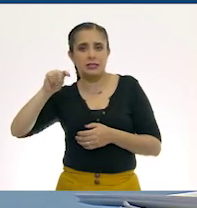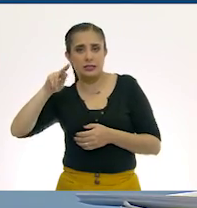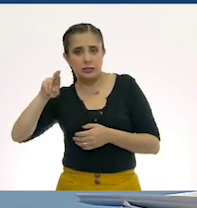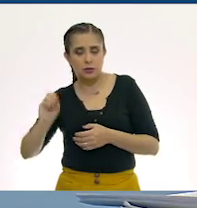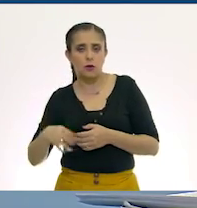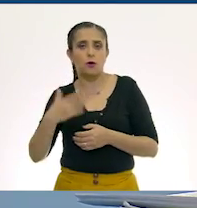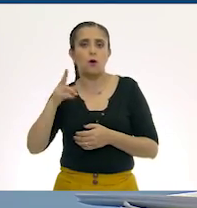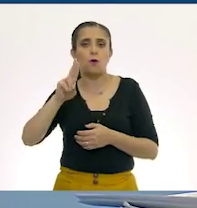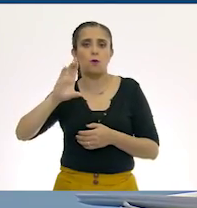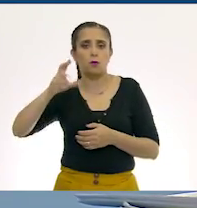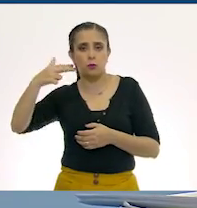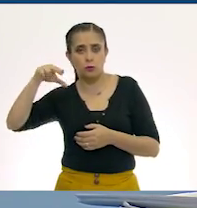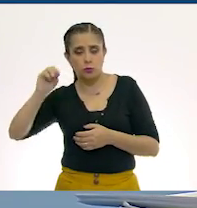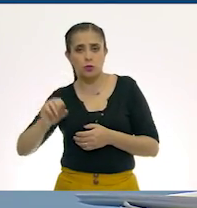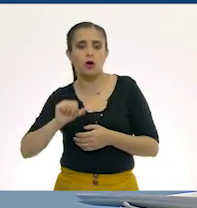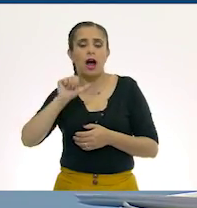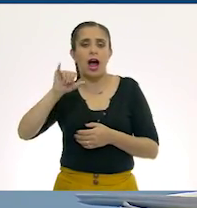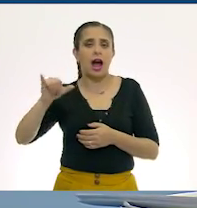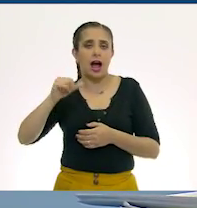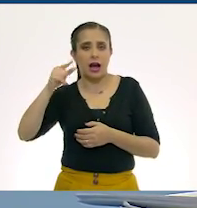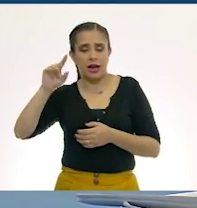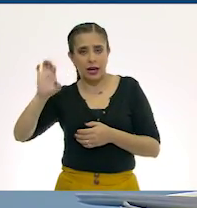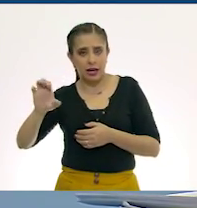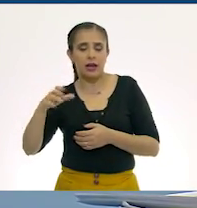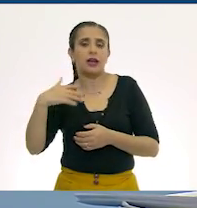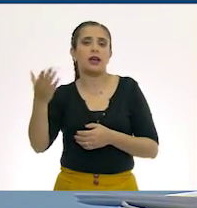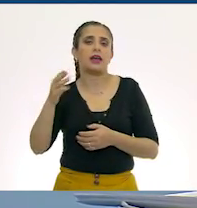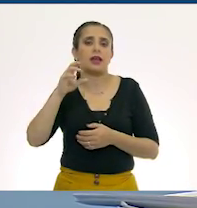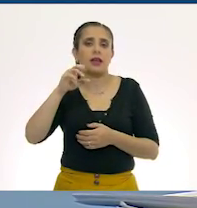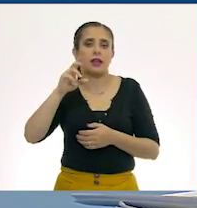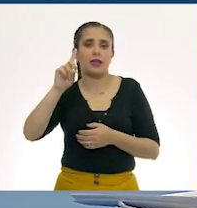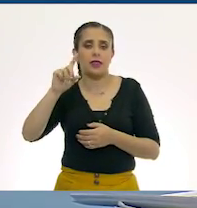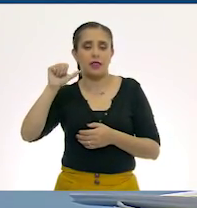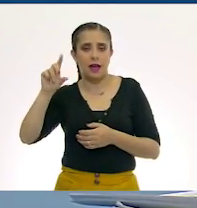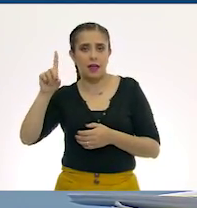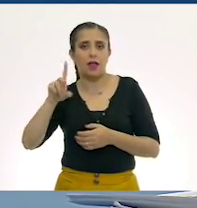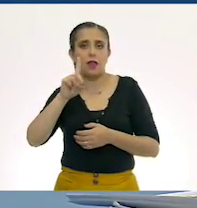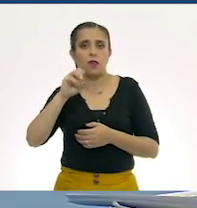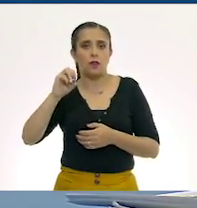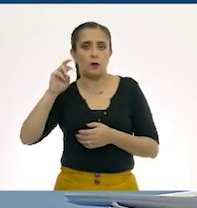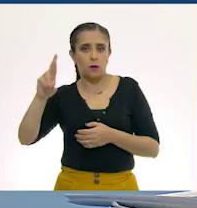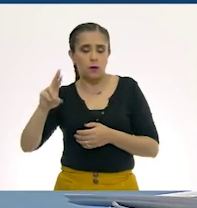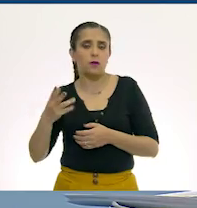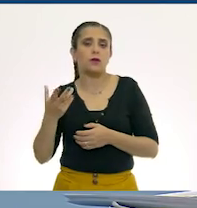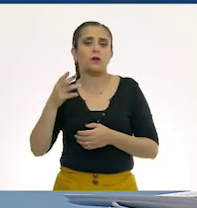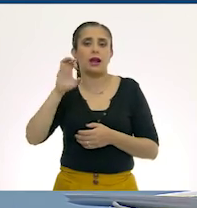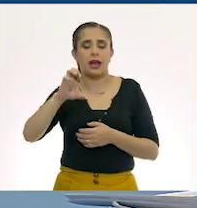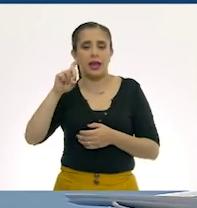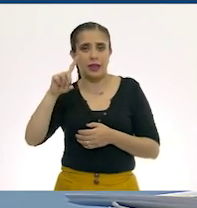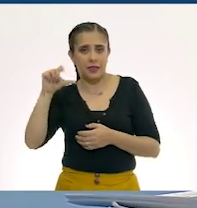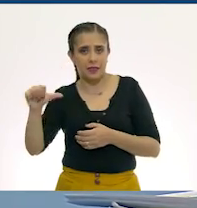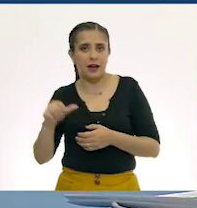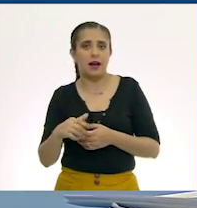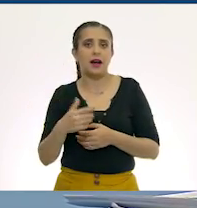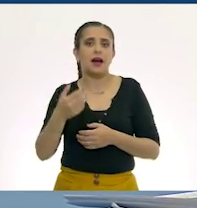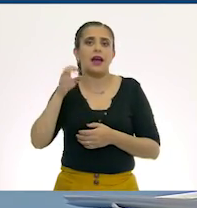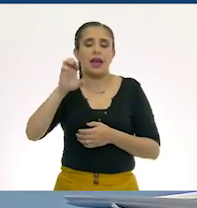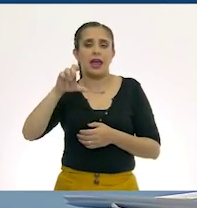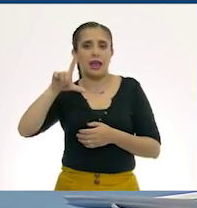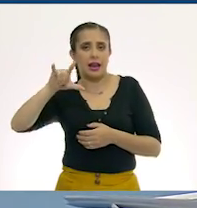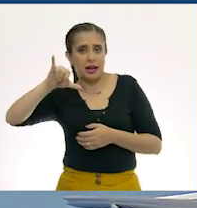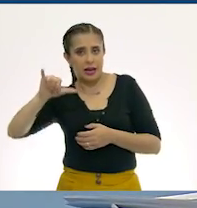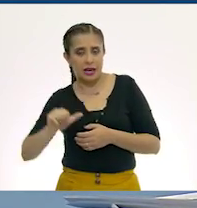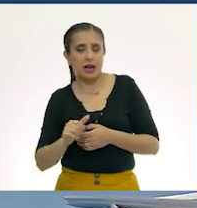ucho, aje, ario, dad, dor, eda, eria,